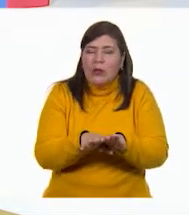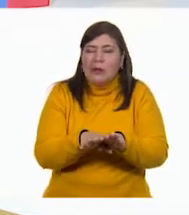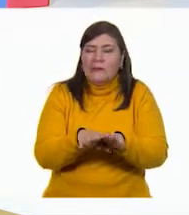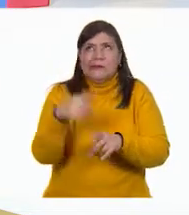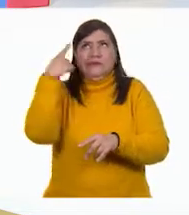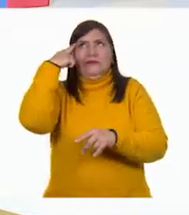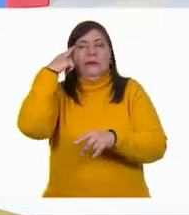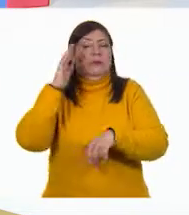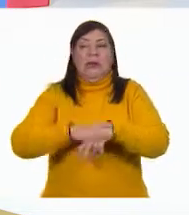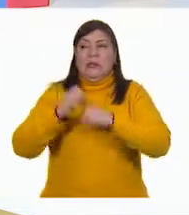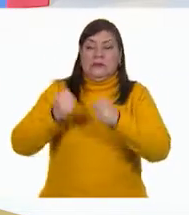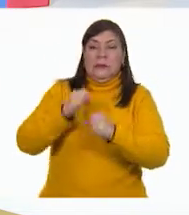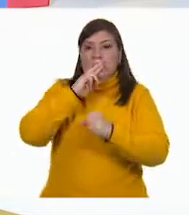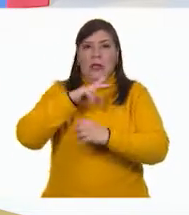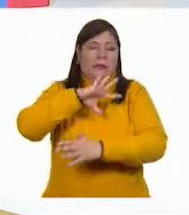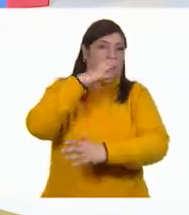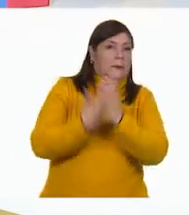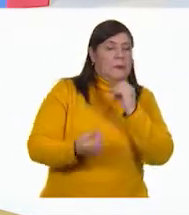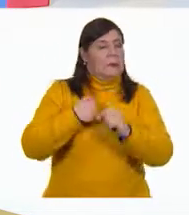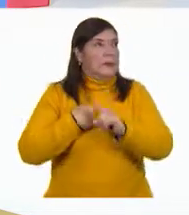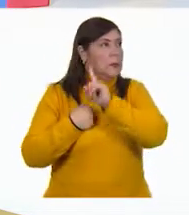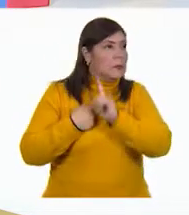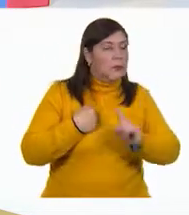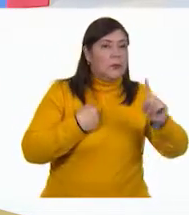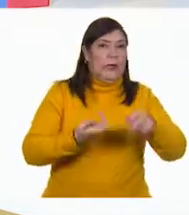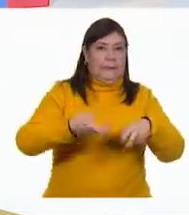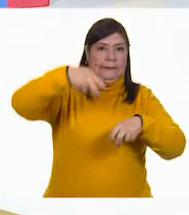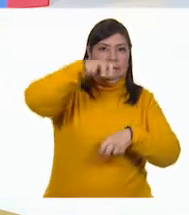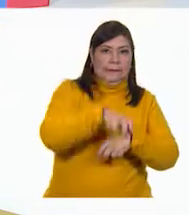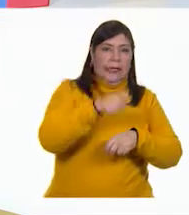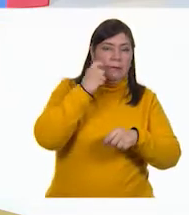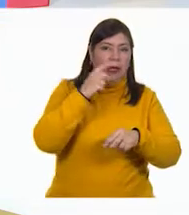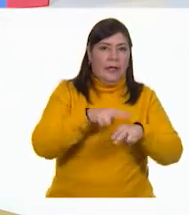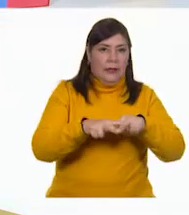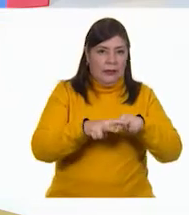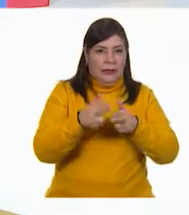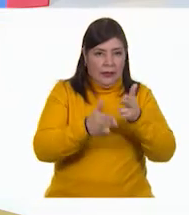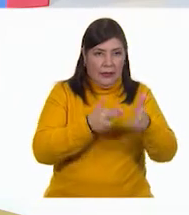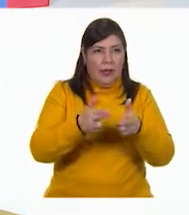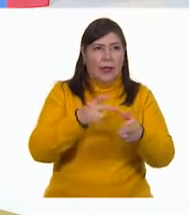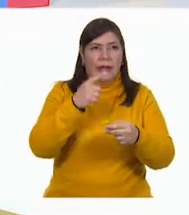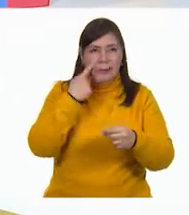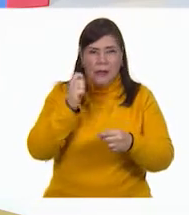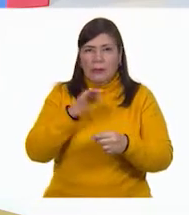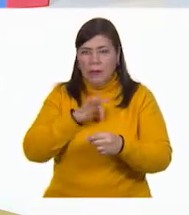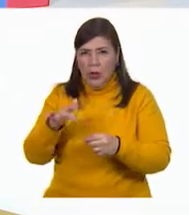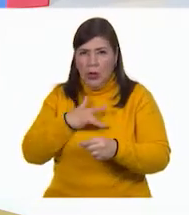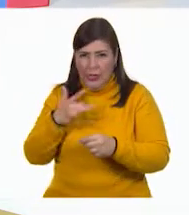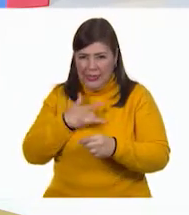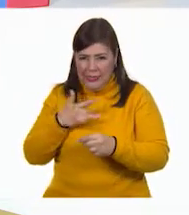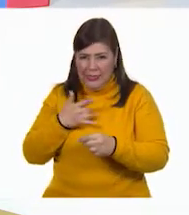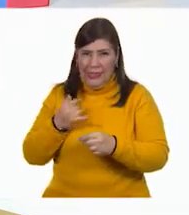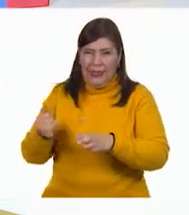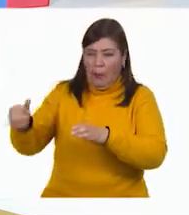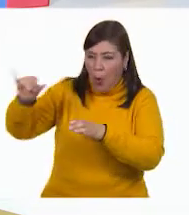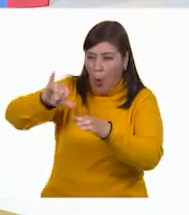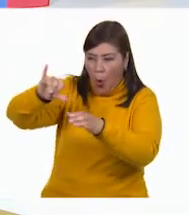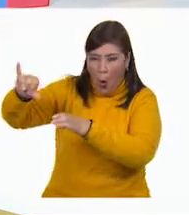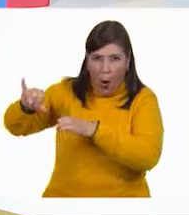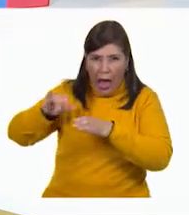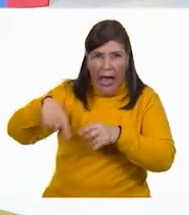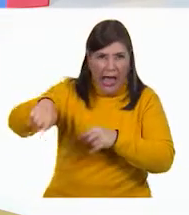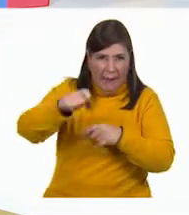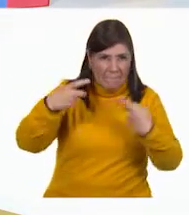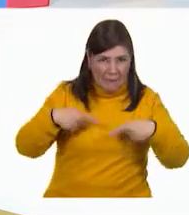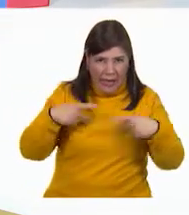abordó el tren y ¿saben lo que hizo? Vació el agua del depósito, de aquel depósito en el que se servían agua a todos los